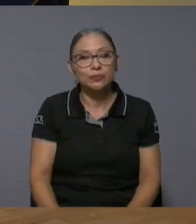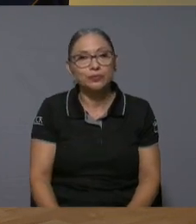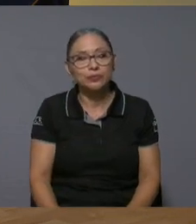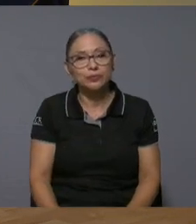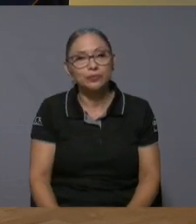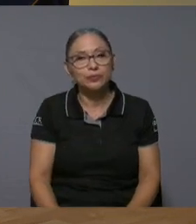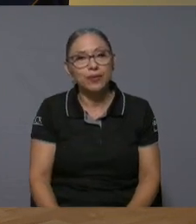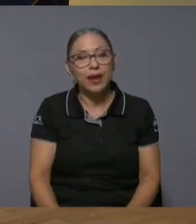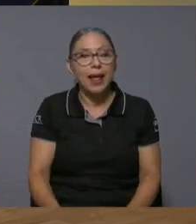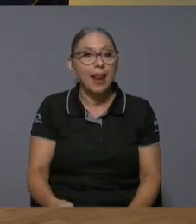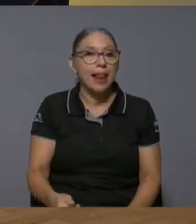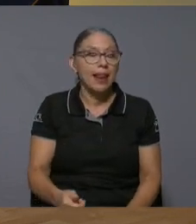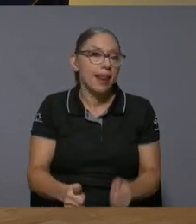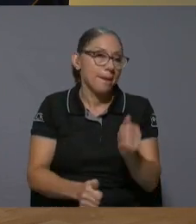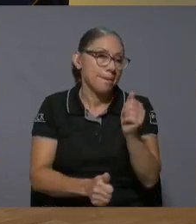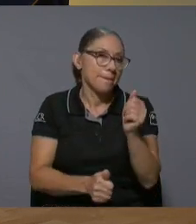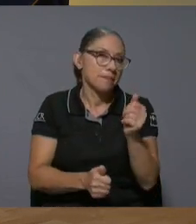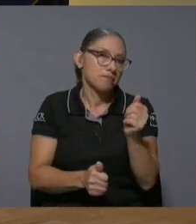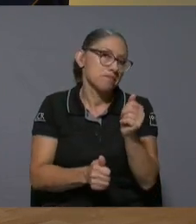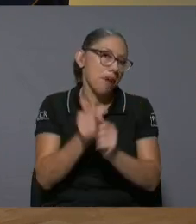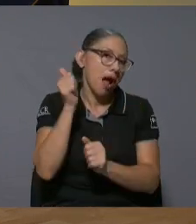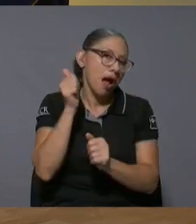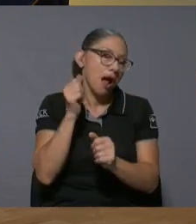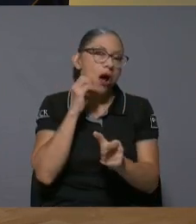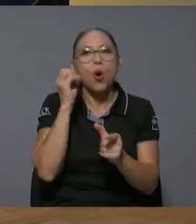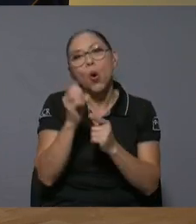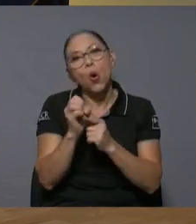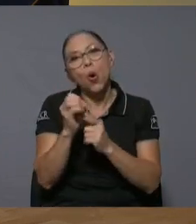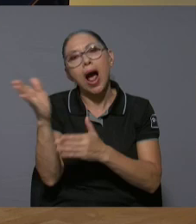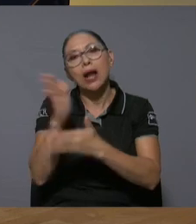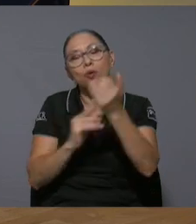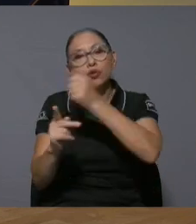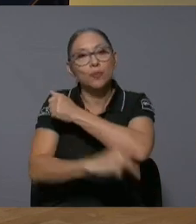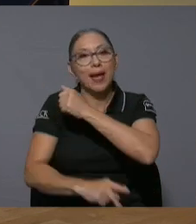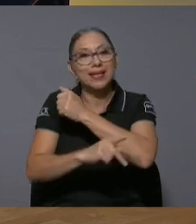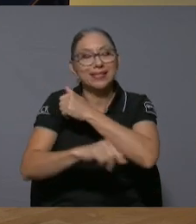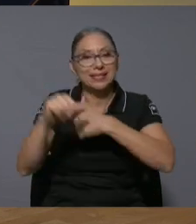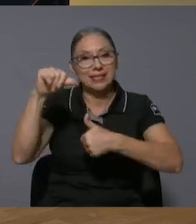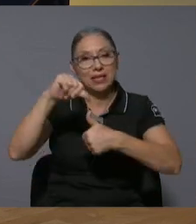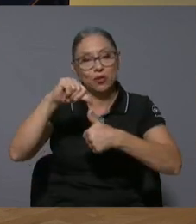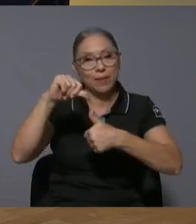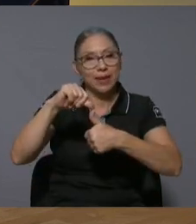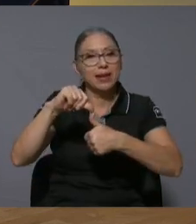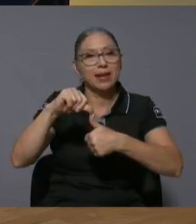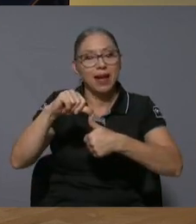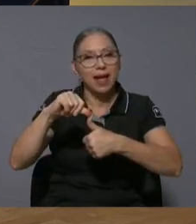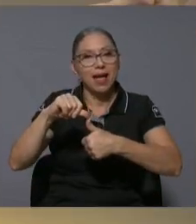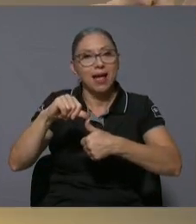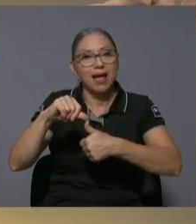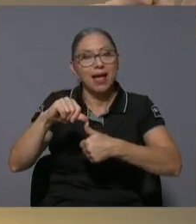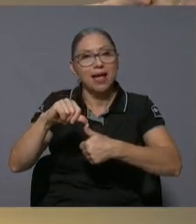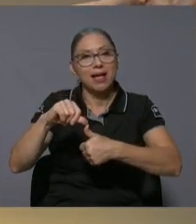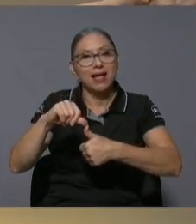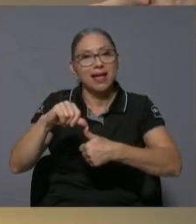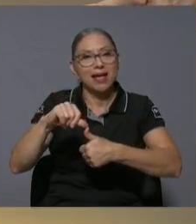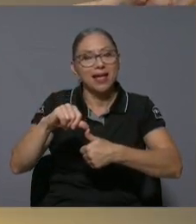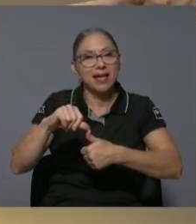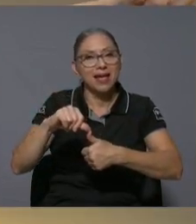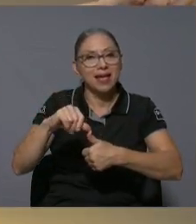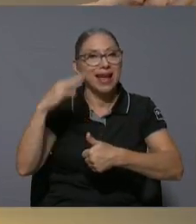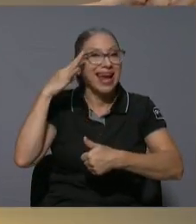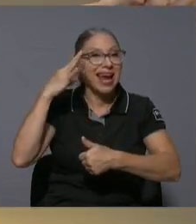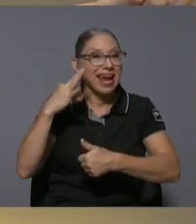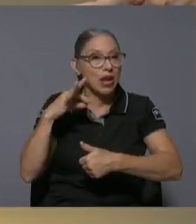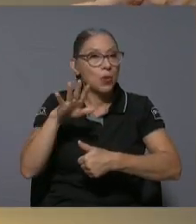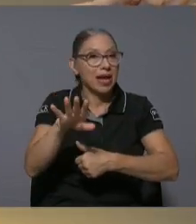la mayor parte o por lo menos algunos de los países de Centroamérica creo que en eso y usted si sabe